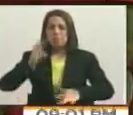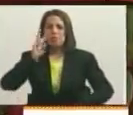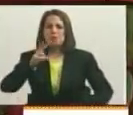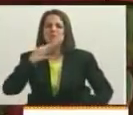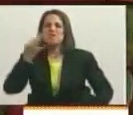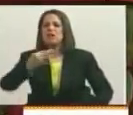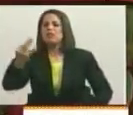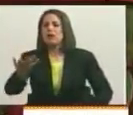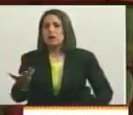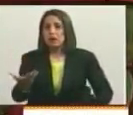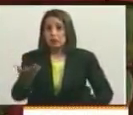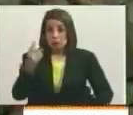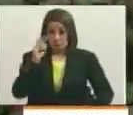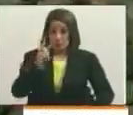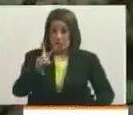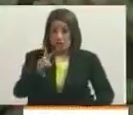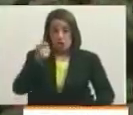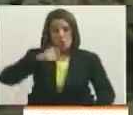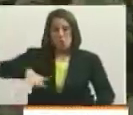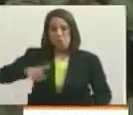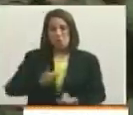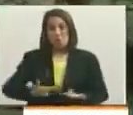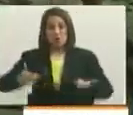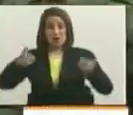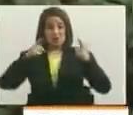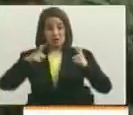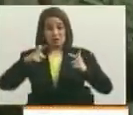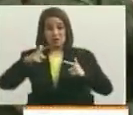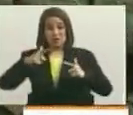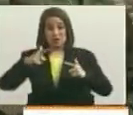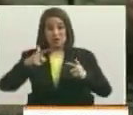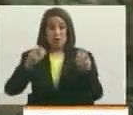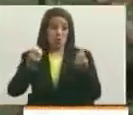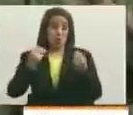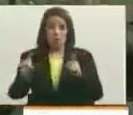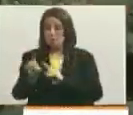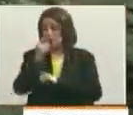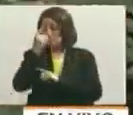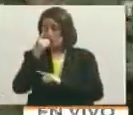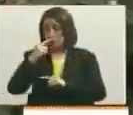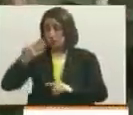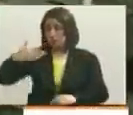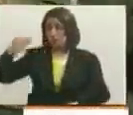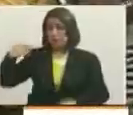Véngase para acá para que esto es un pueblo libre que se alzó, primero que mucha gente.